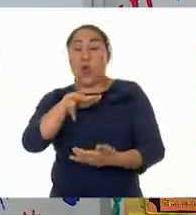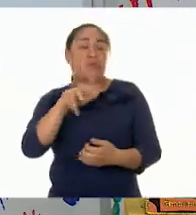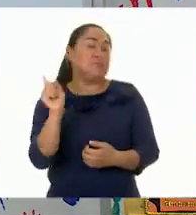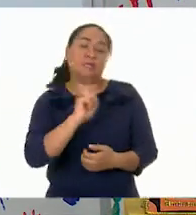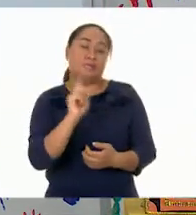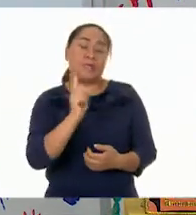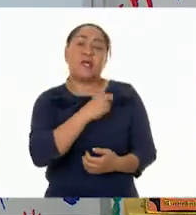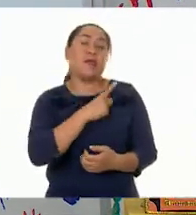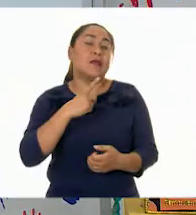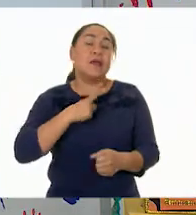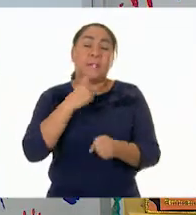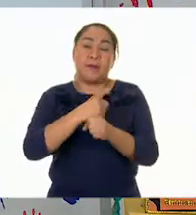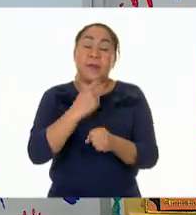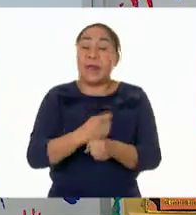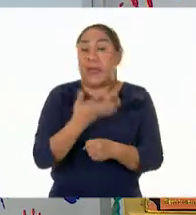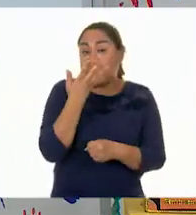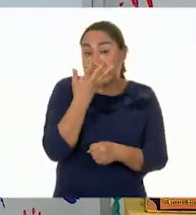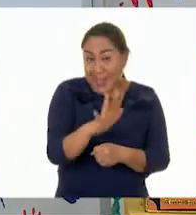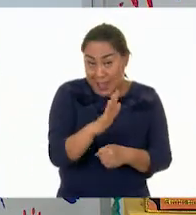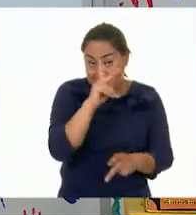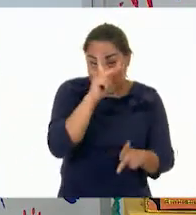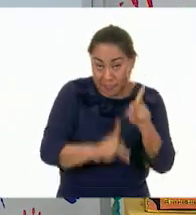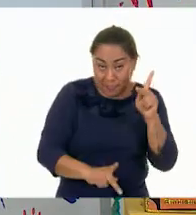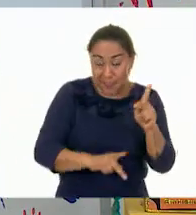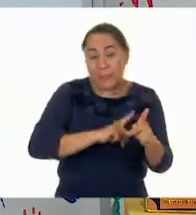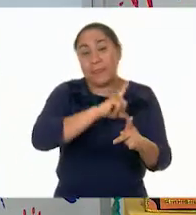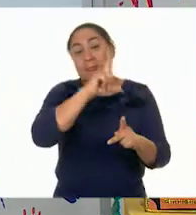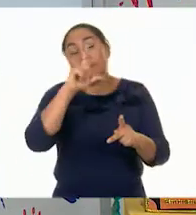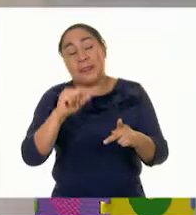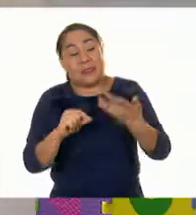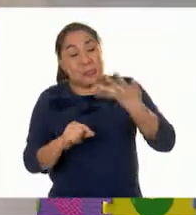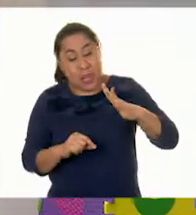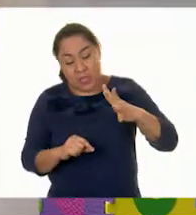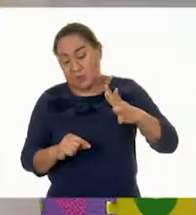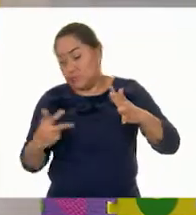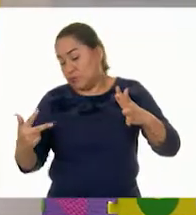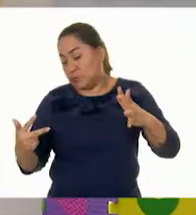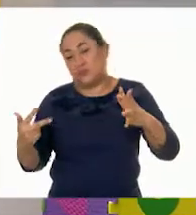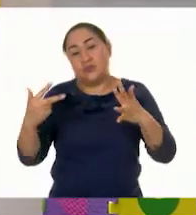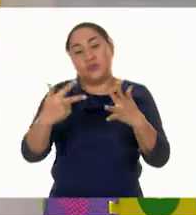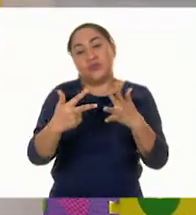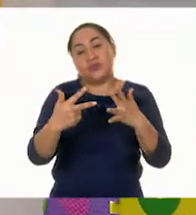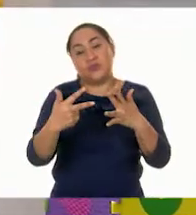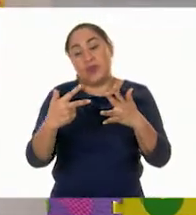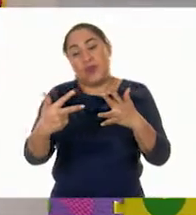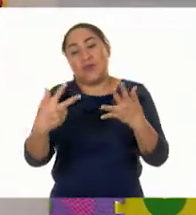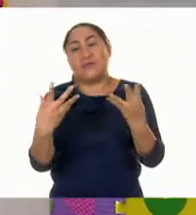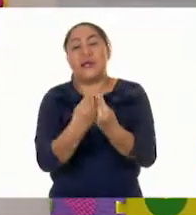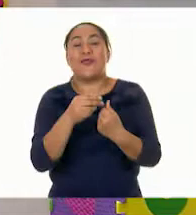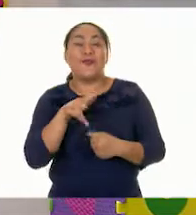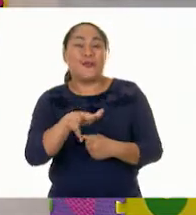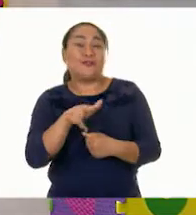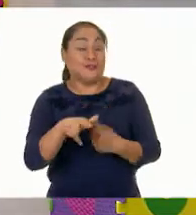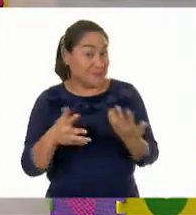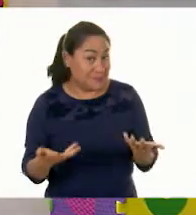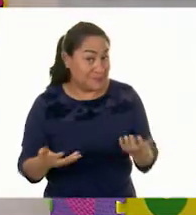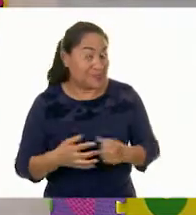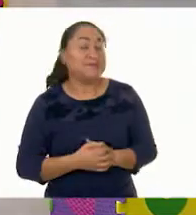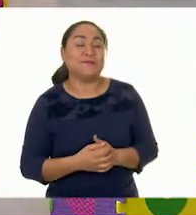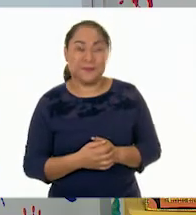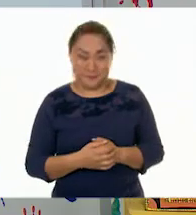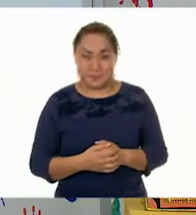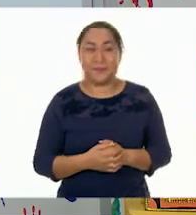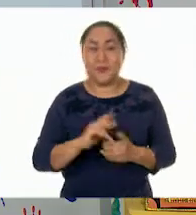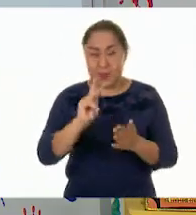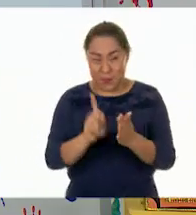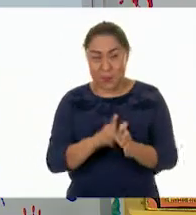salto de diez. Ajá. Y luego, pues si es diez y ocho, diez más ocho. Entonces, diez,